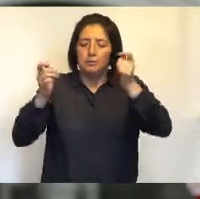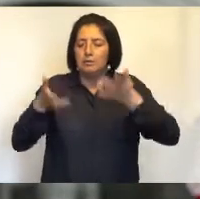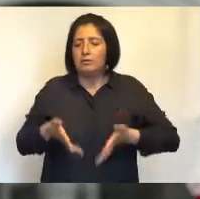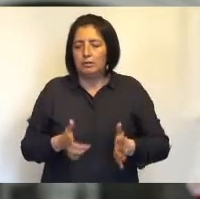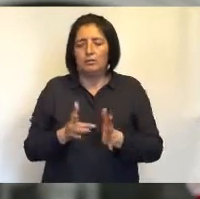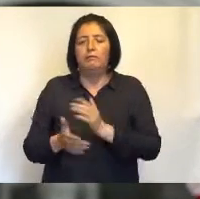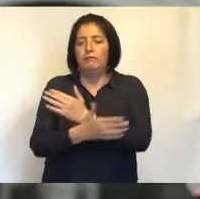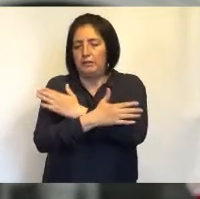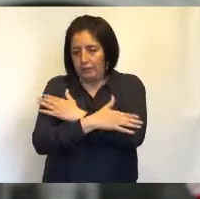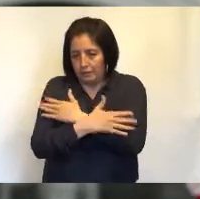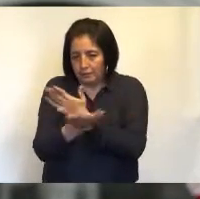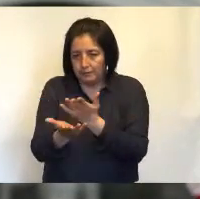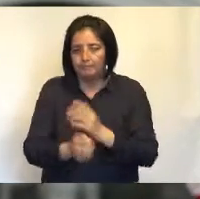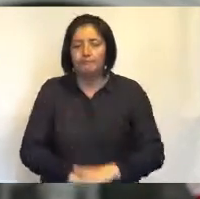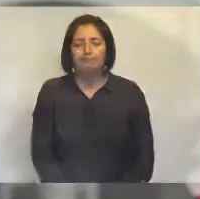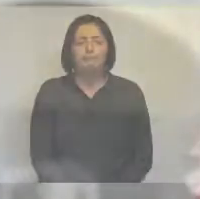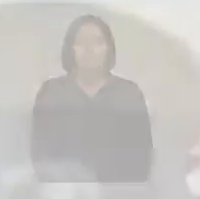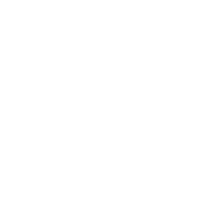felicidades por estas fiestas.